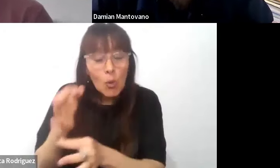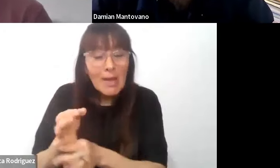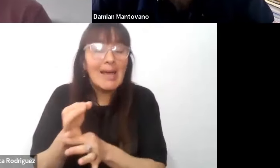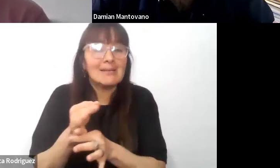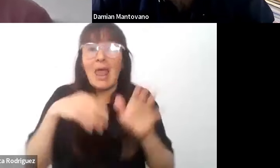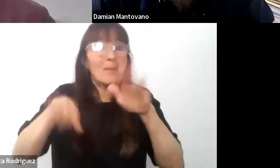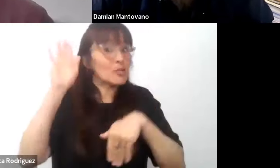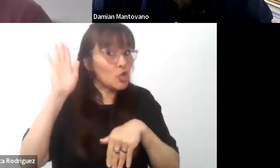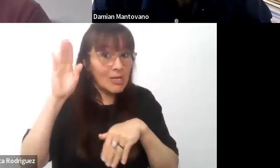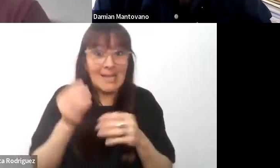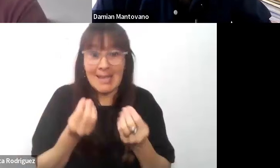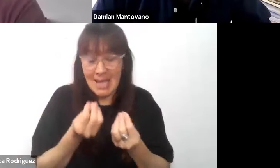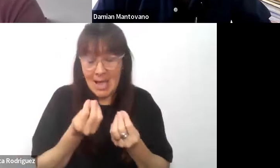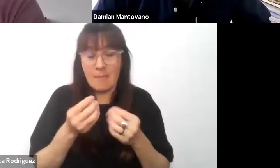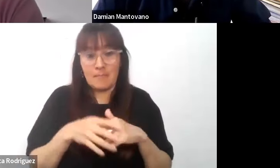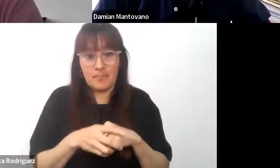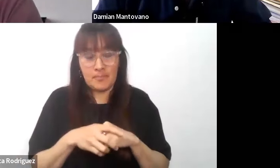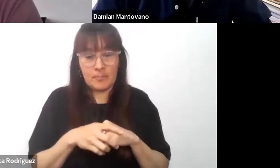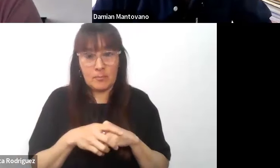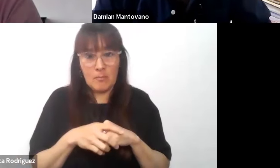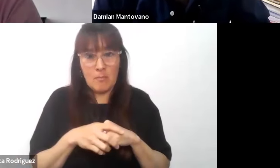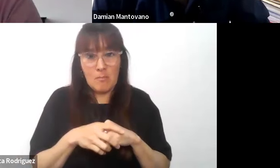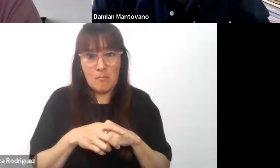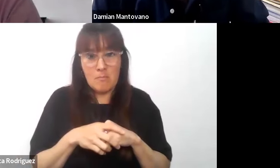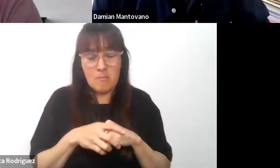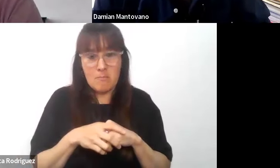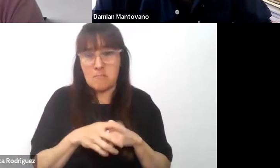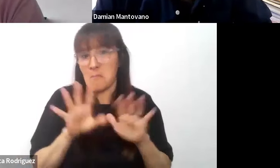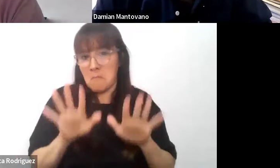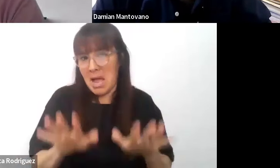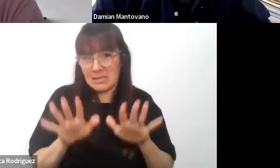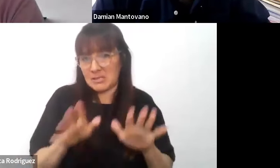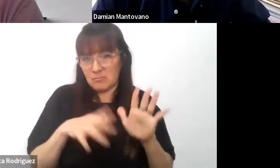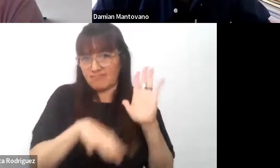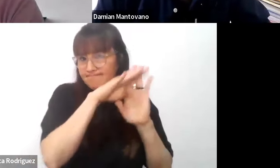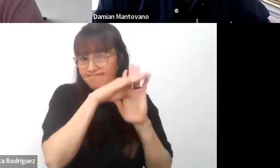por lo menos en los grandes centros bajo estas clasificaciones